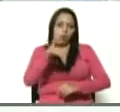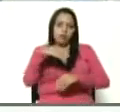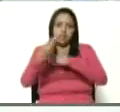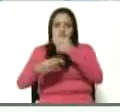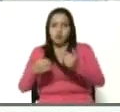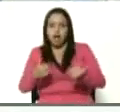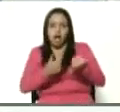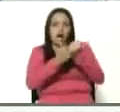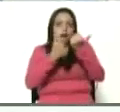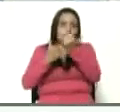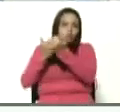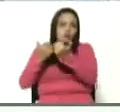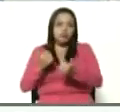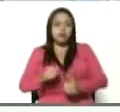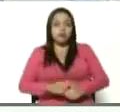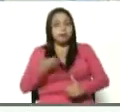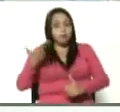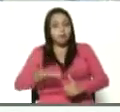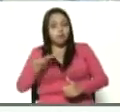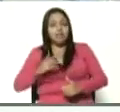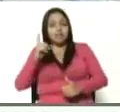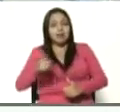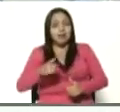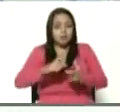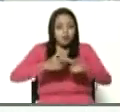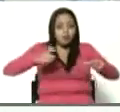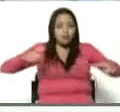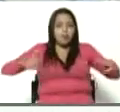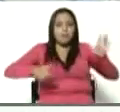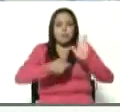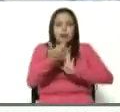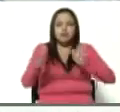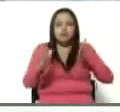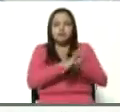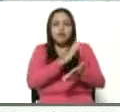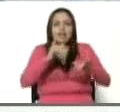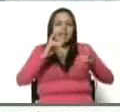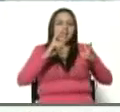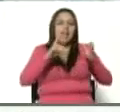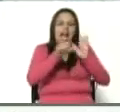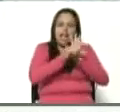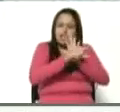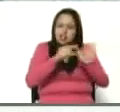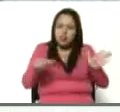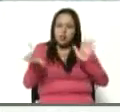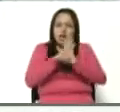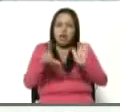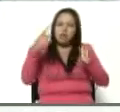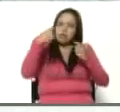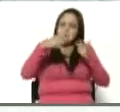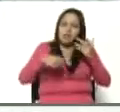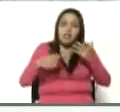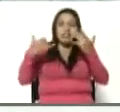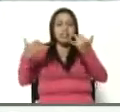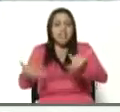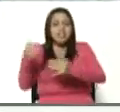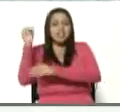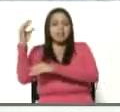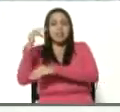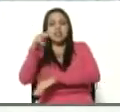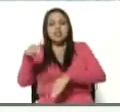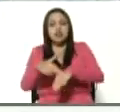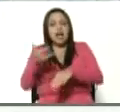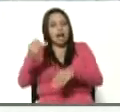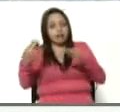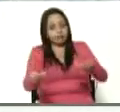mayor amplitud, mayor alcance al contenido de esta ley y ya los compañeros de la Asamblea Nacional la tienen